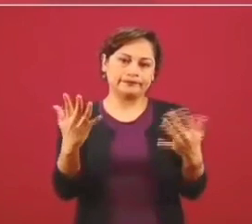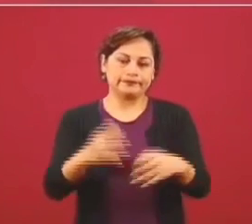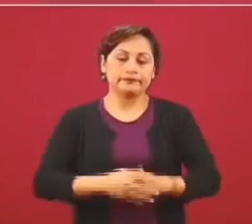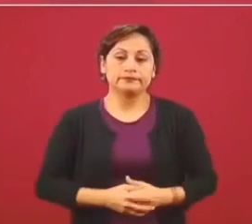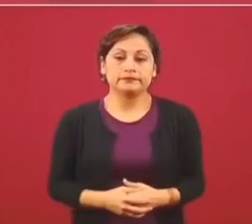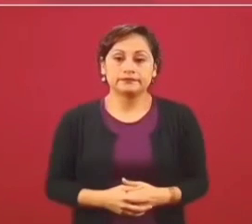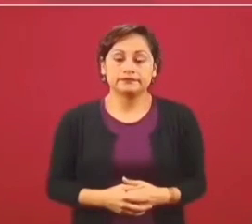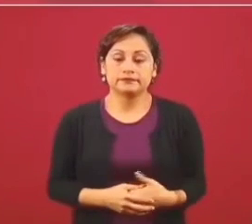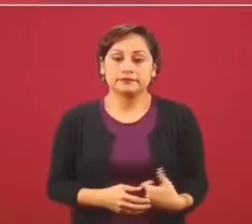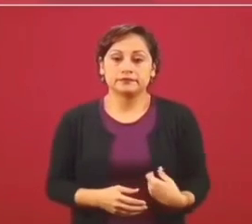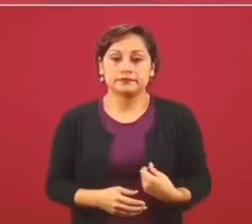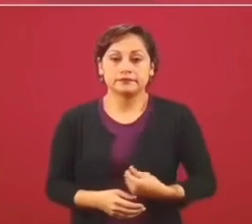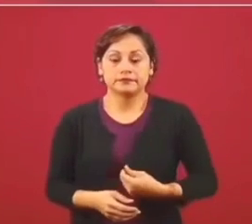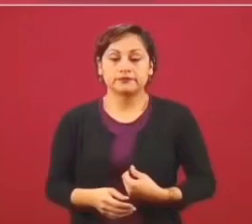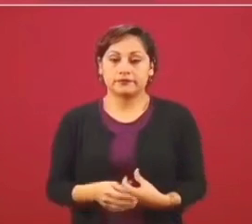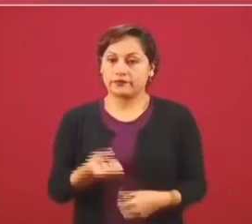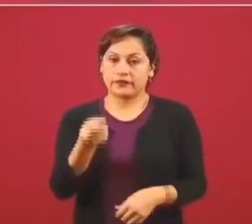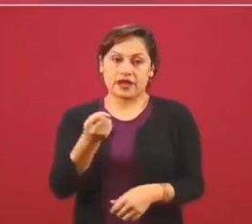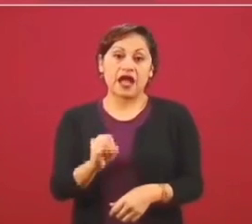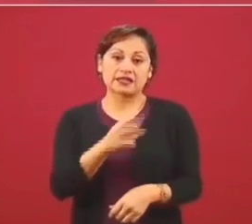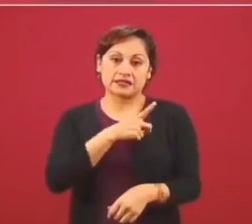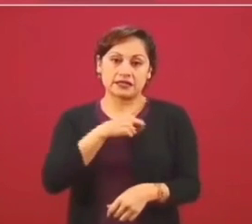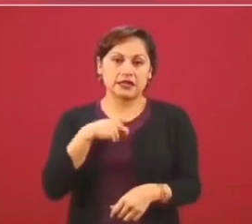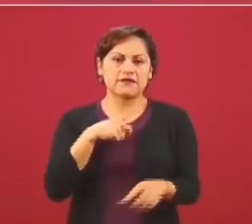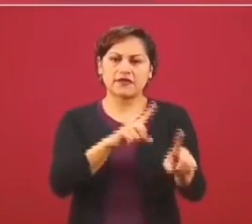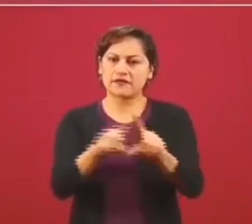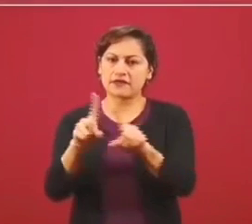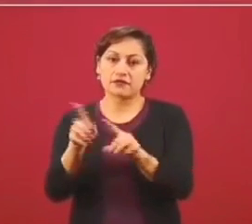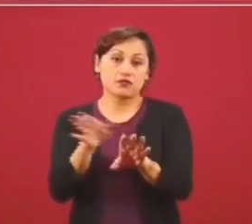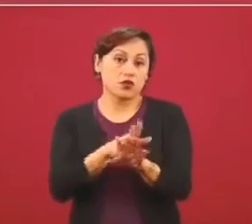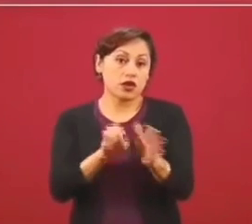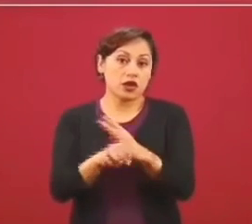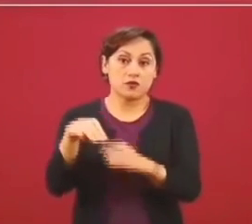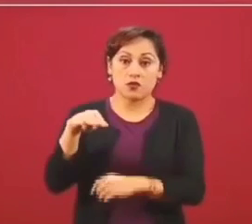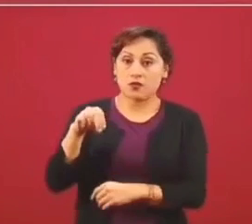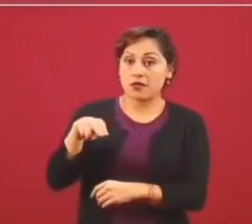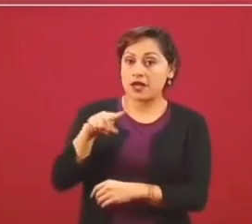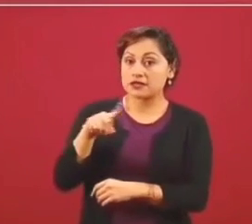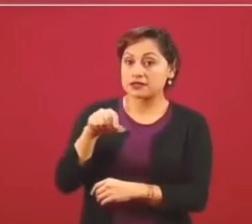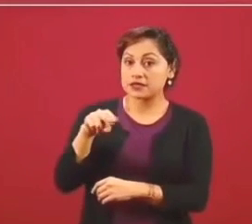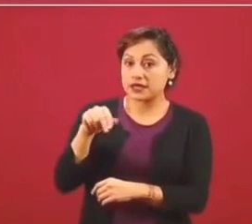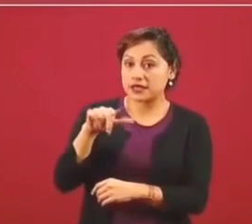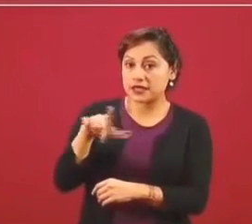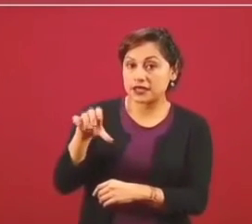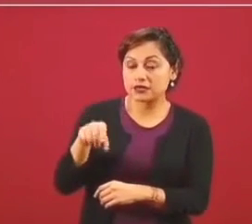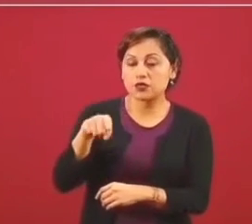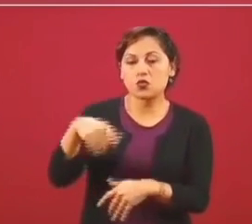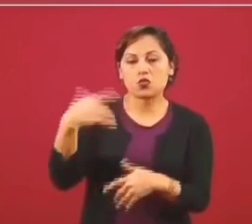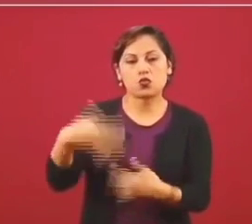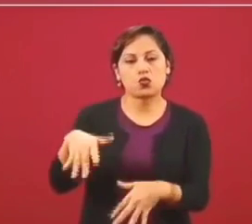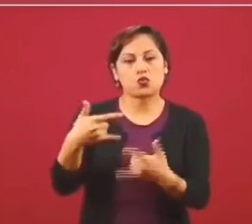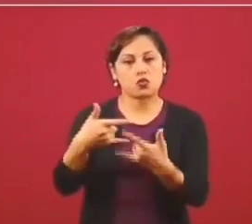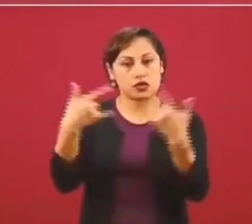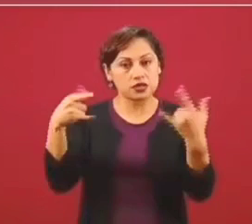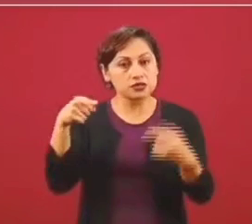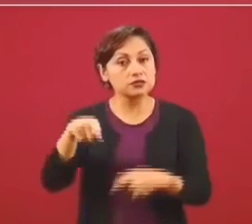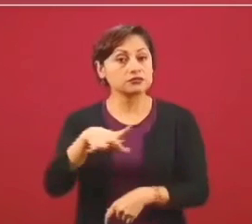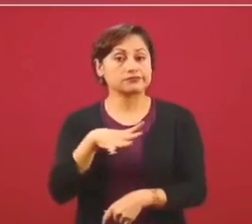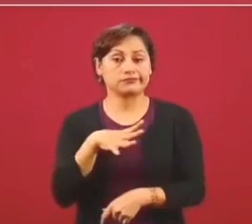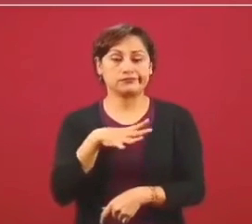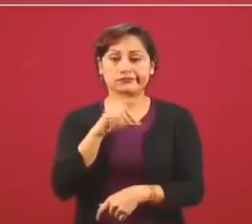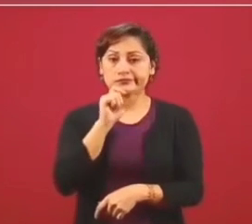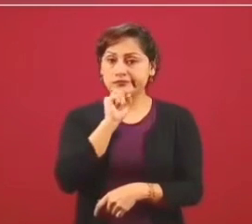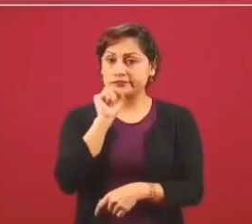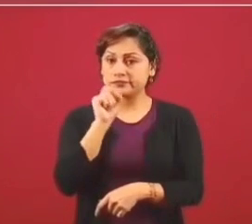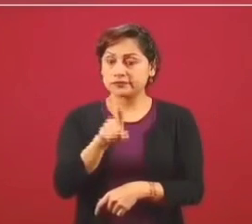Así debe de hacerse Manzanillo, que también tiene su historia, los